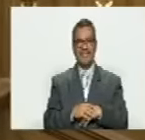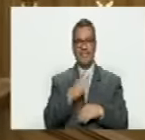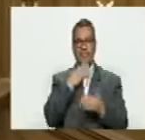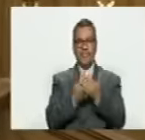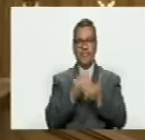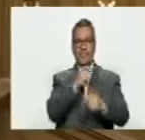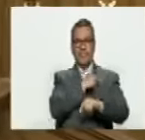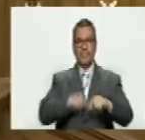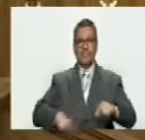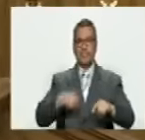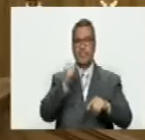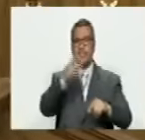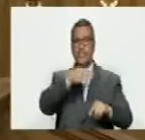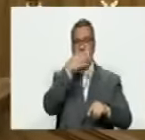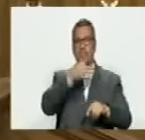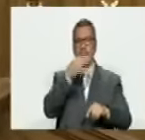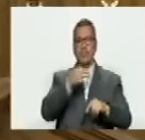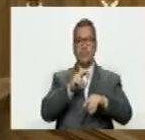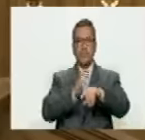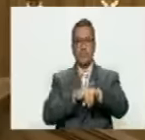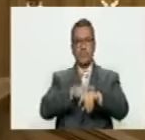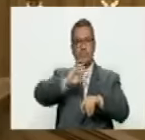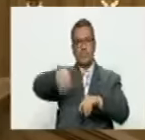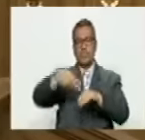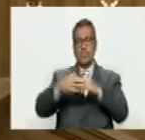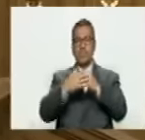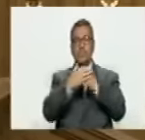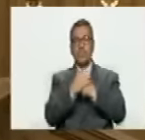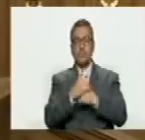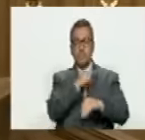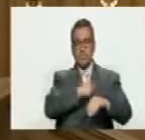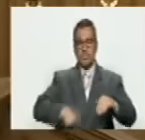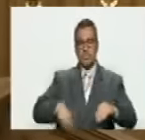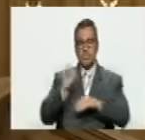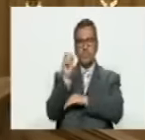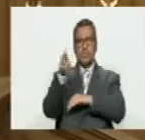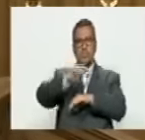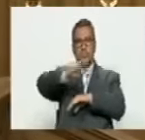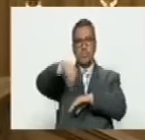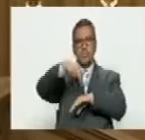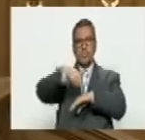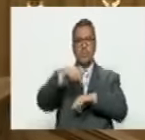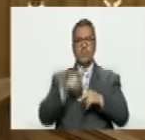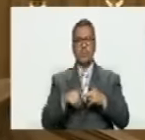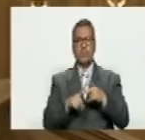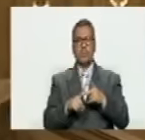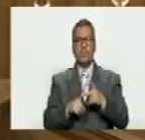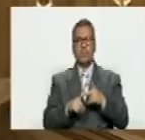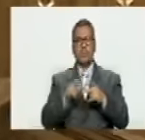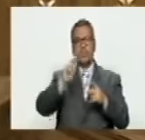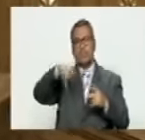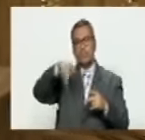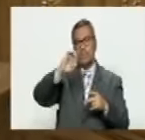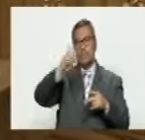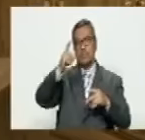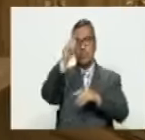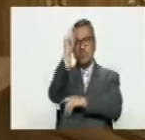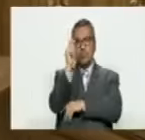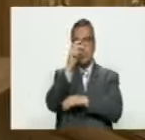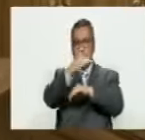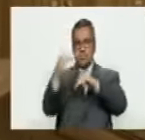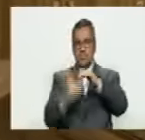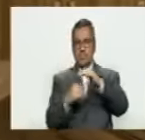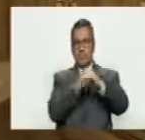muy buenas tardes doctor jorge rodríguez gómez presidente de la asamblea nacional pedro infante diputado y primer